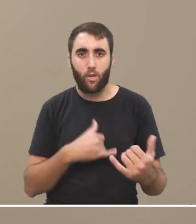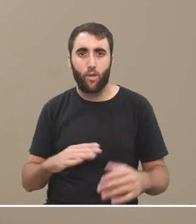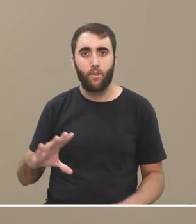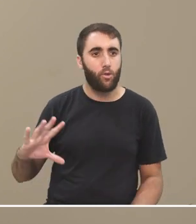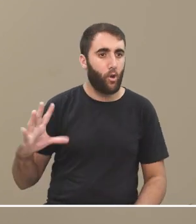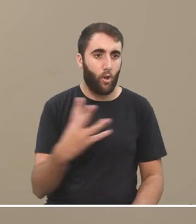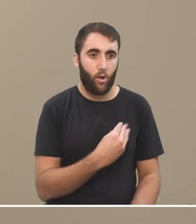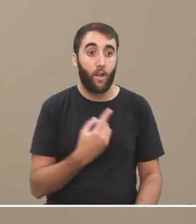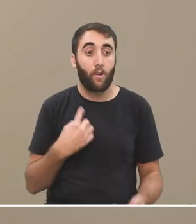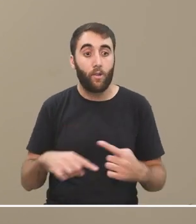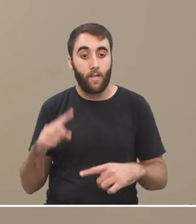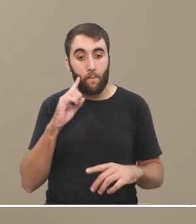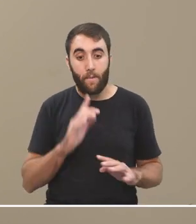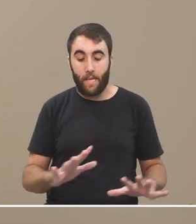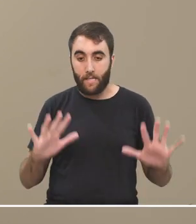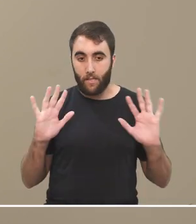parece que a veces